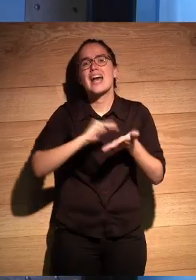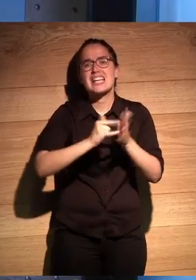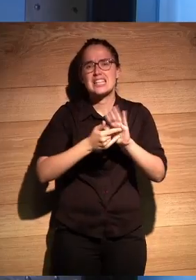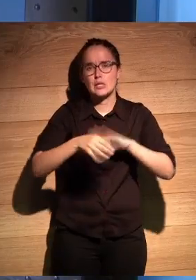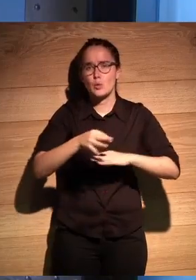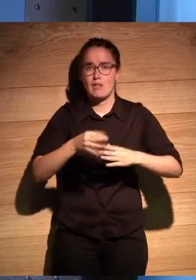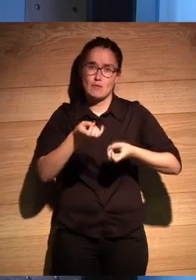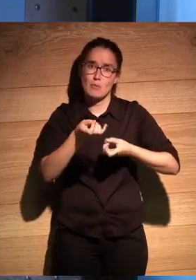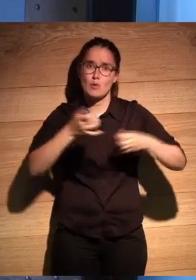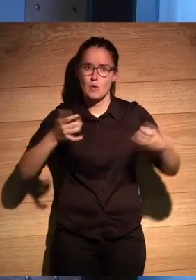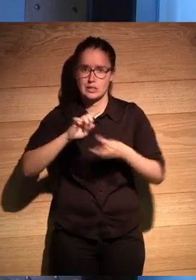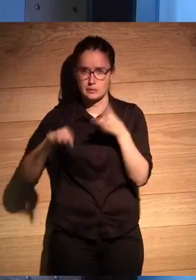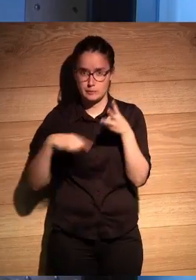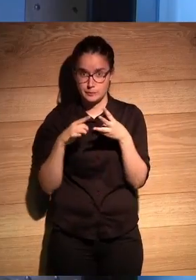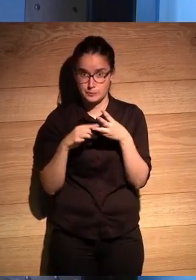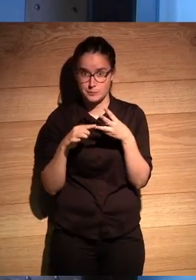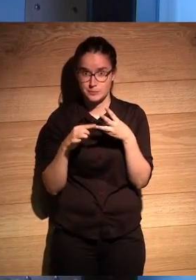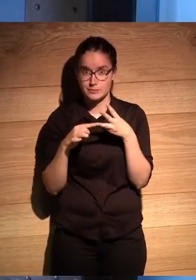información. Posteriormente,